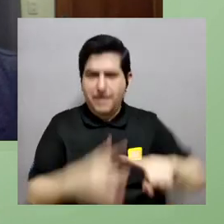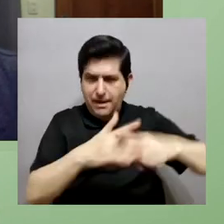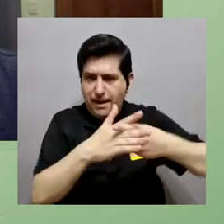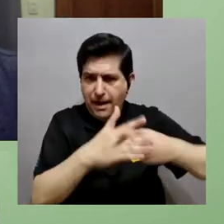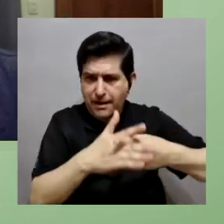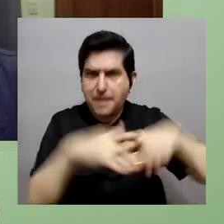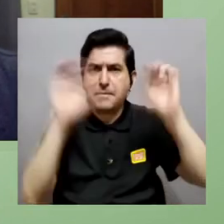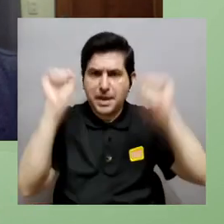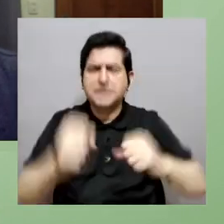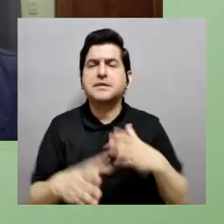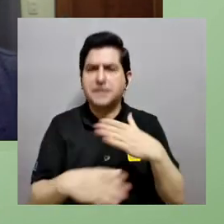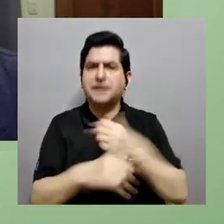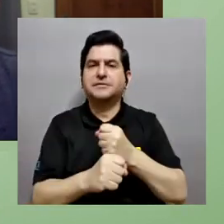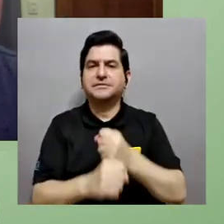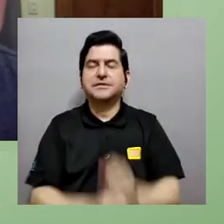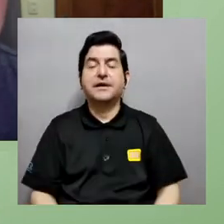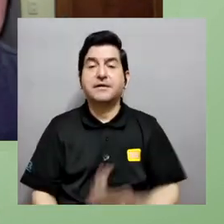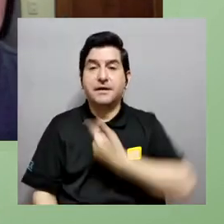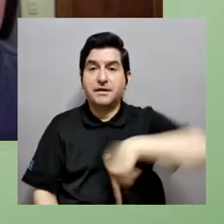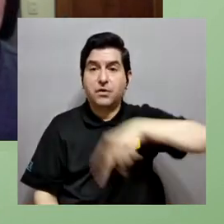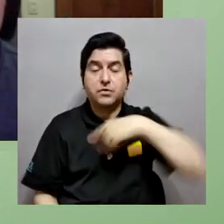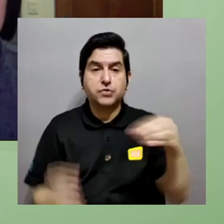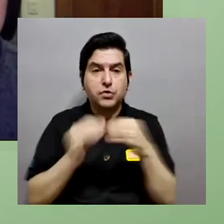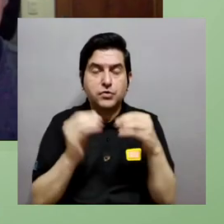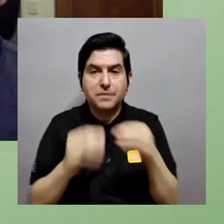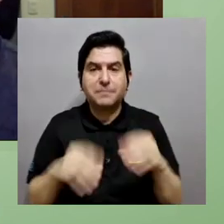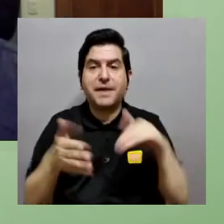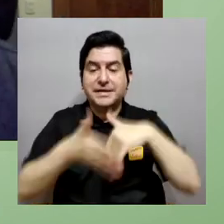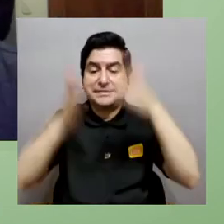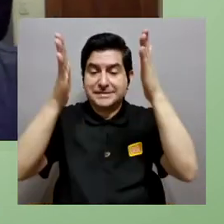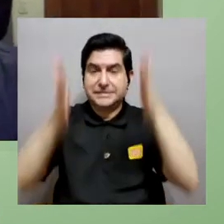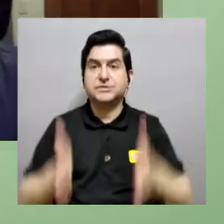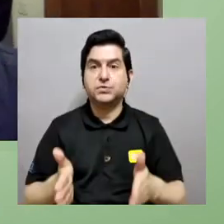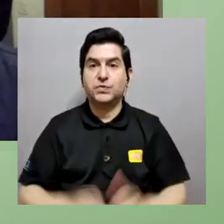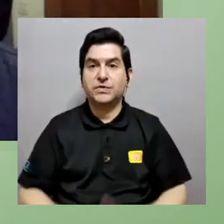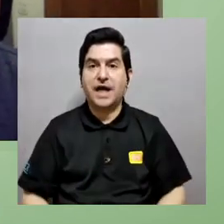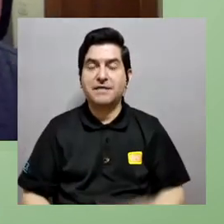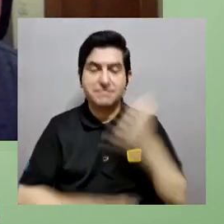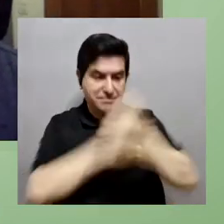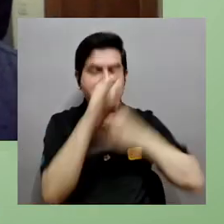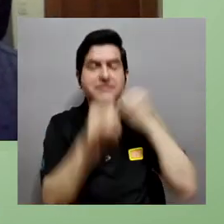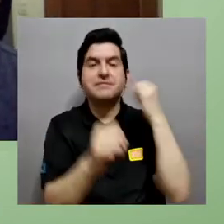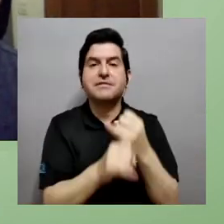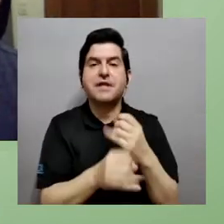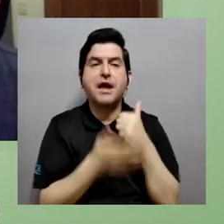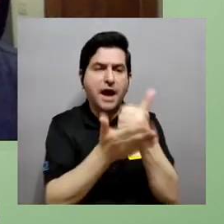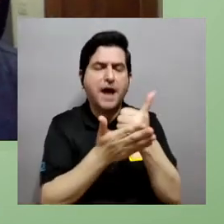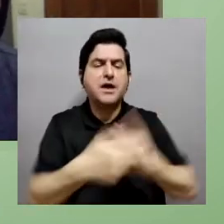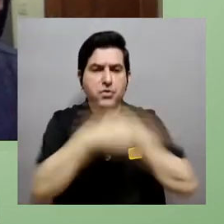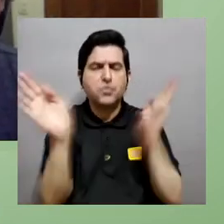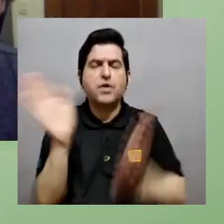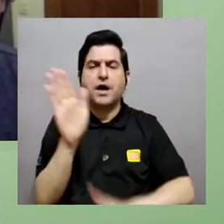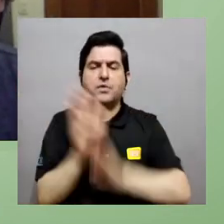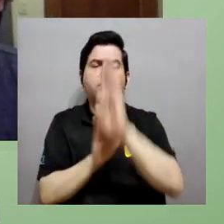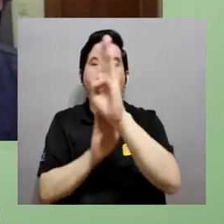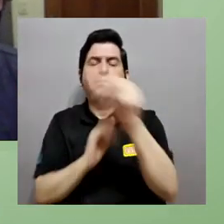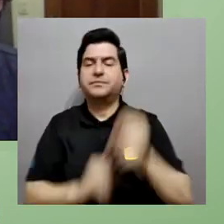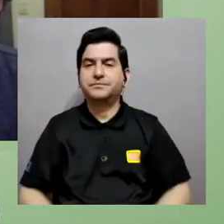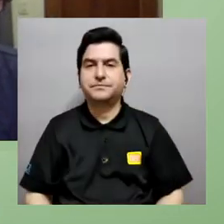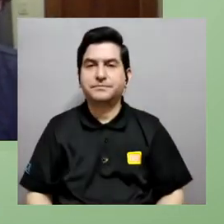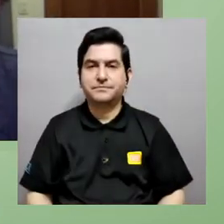solo en Centroamérica sino también en el Caribe y con esta herramienta lo vamos a poder llegar a hacer vamos a a tener más estudiantes